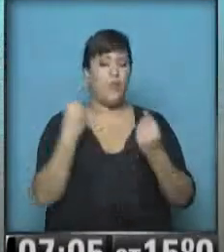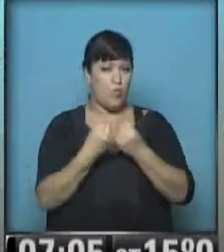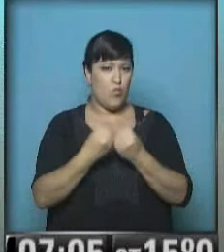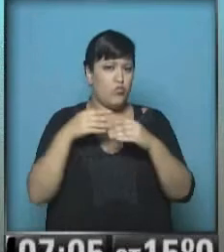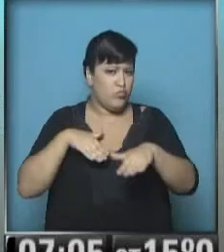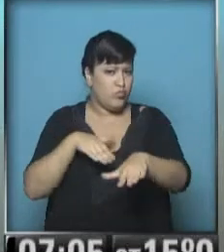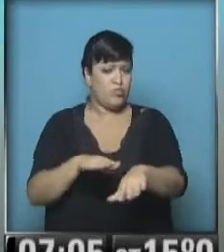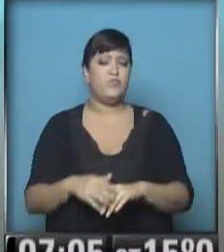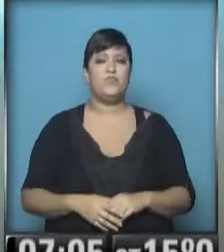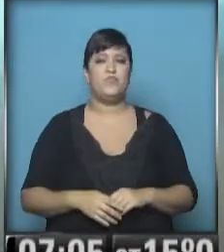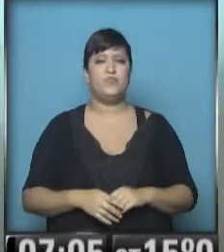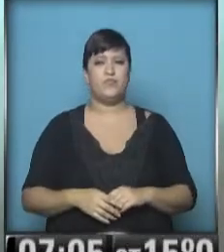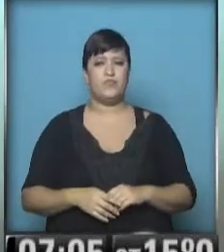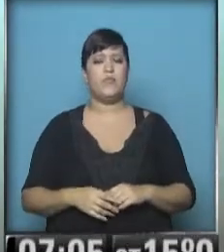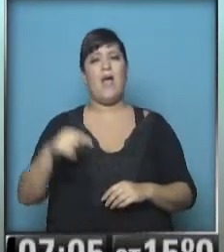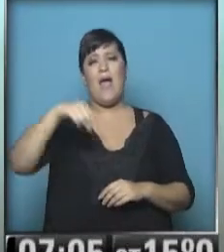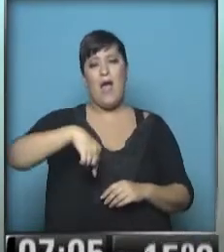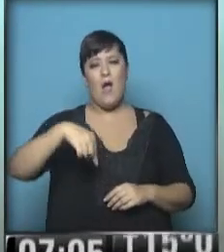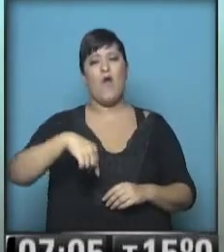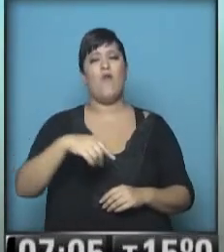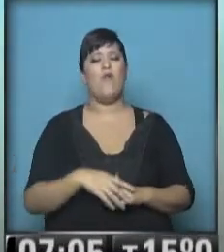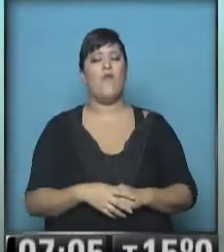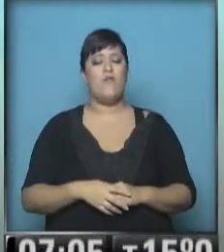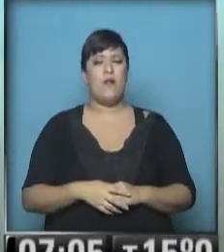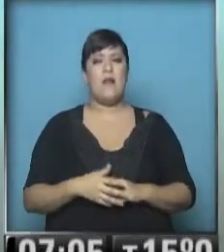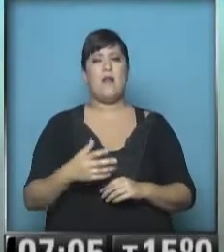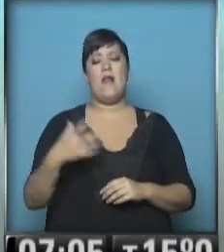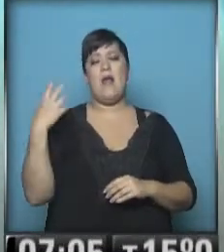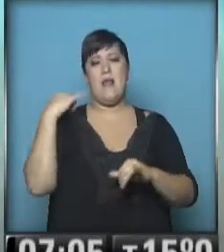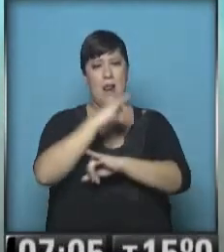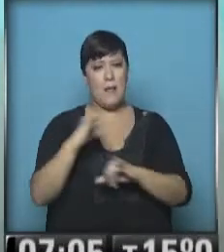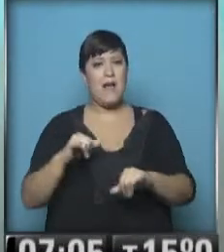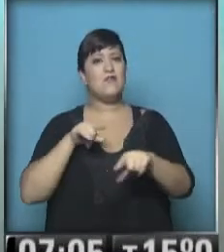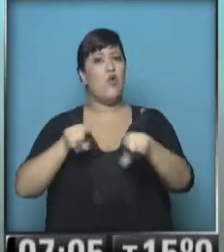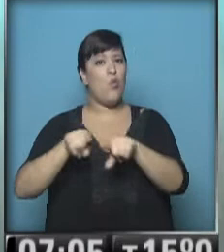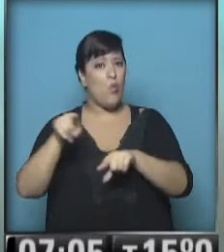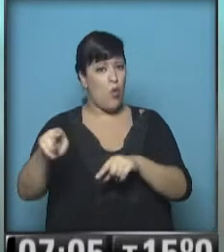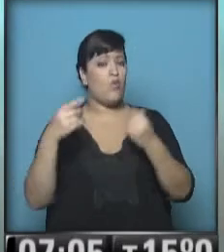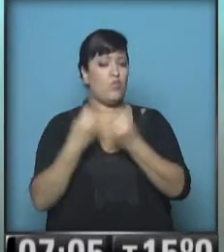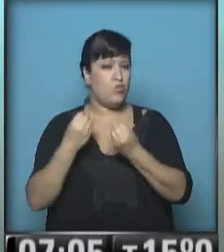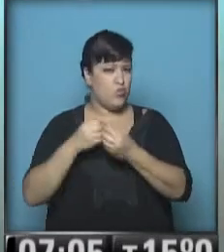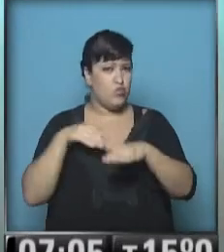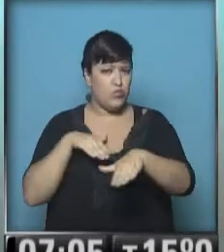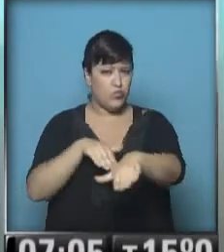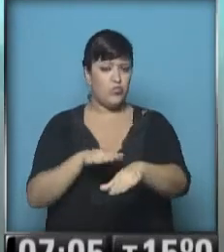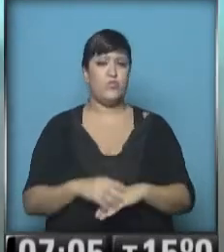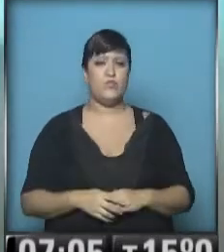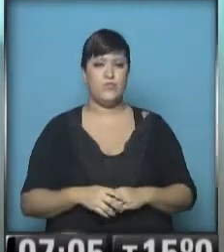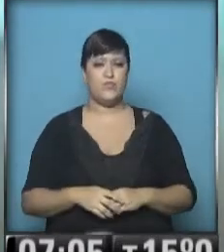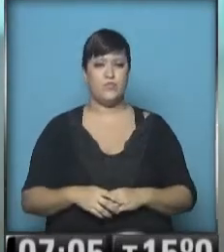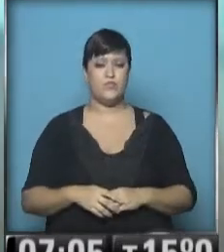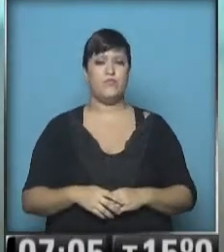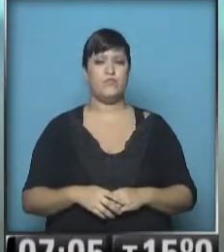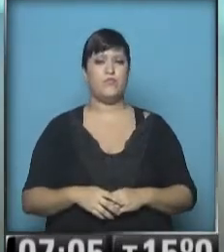arribando a las autopistas urbanas. Visitamos General Paz, ingreso a Lugones, cargado precisamente el ingreso a Lugones, por lo menos hasta